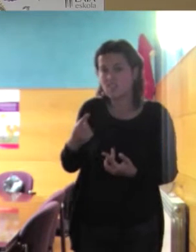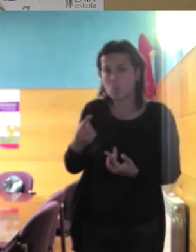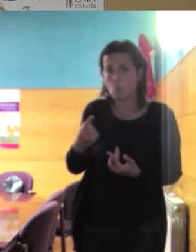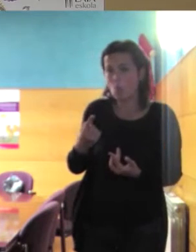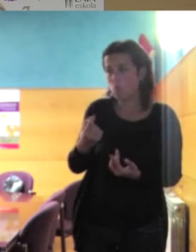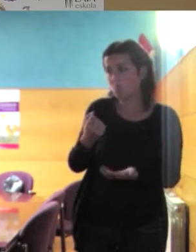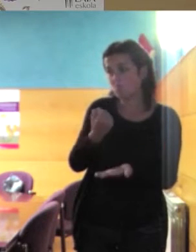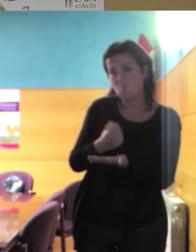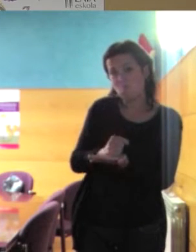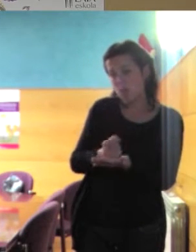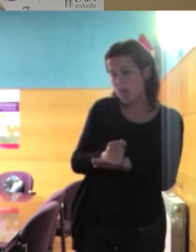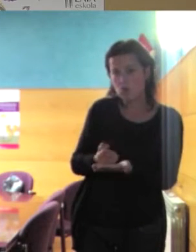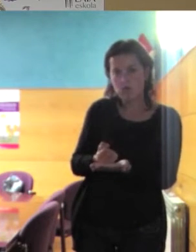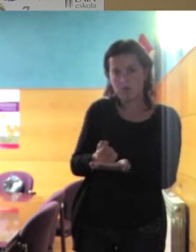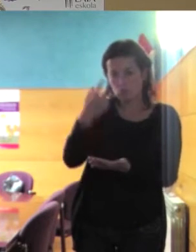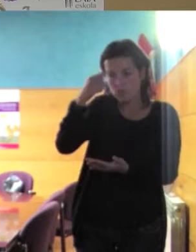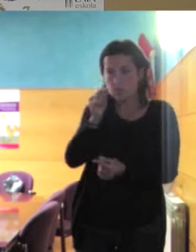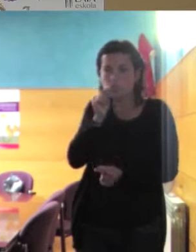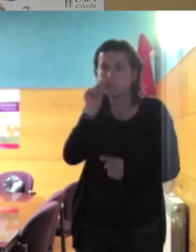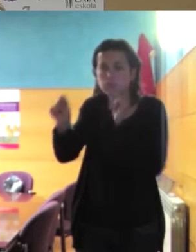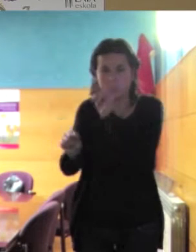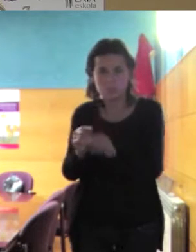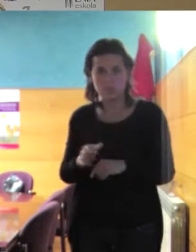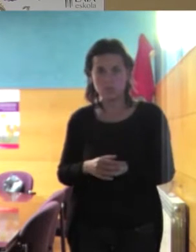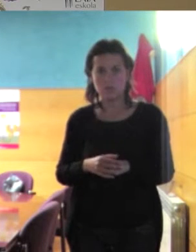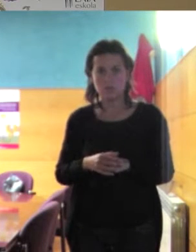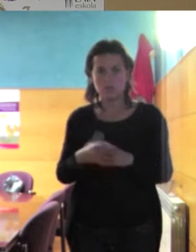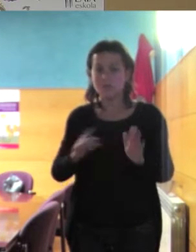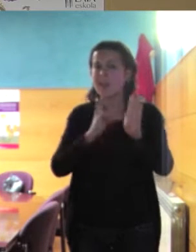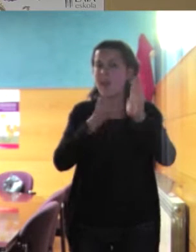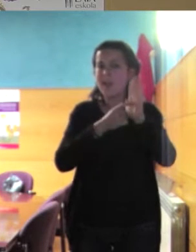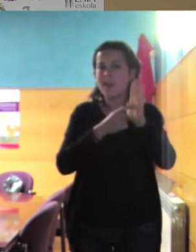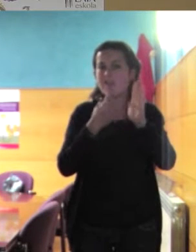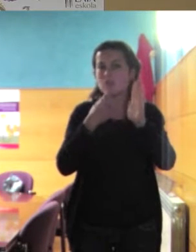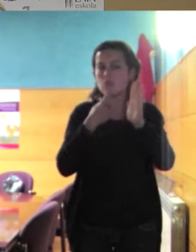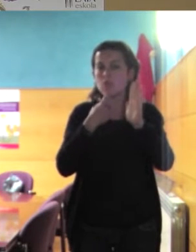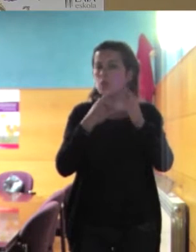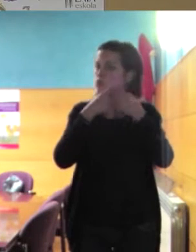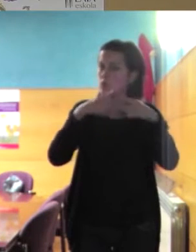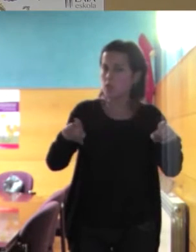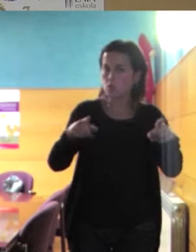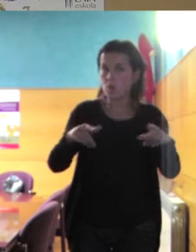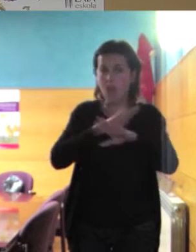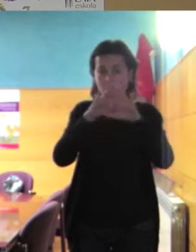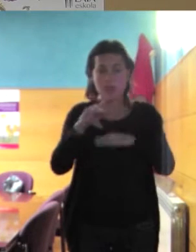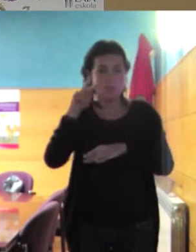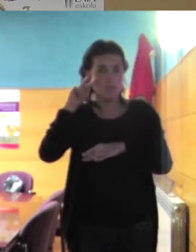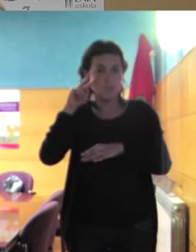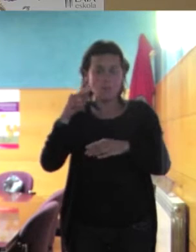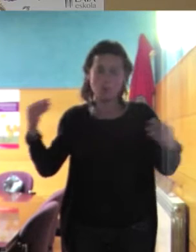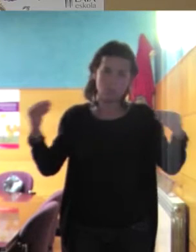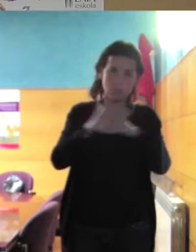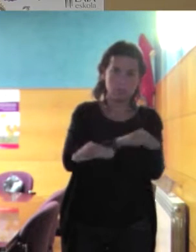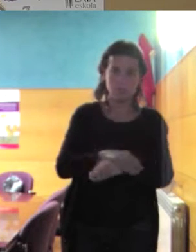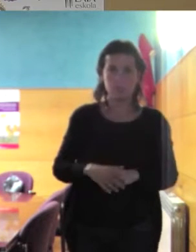otra cosa pero experimentamos diariamente lo contrario este es el patriarcado de seducción que no nos dice